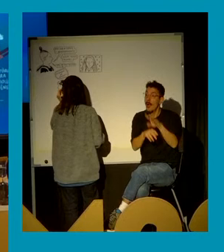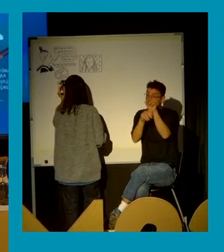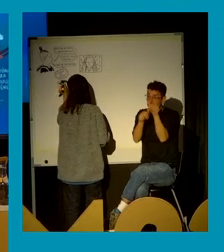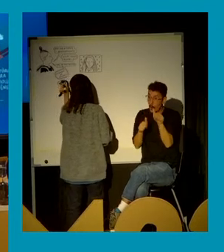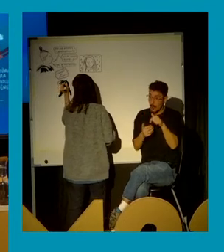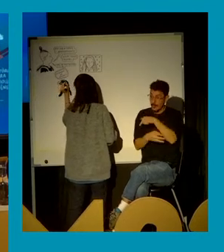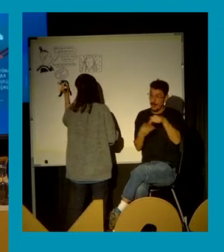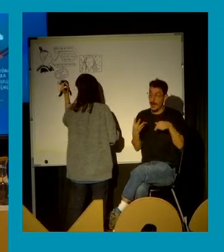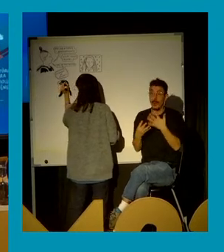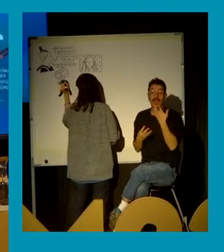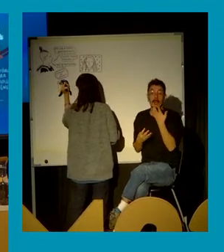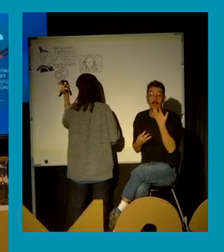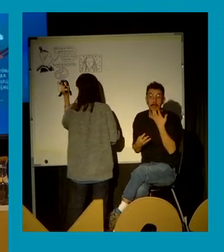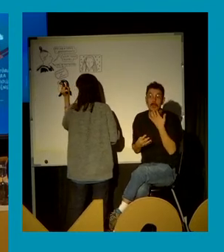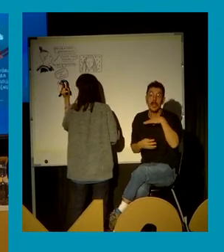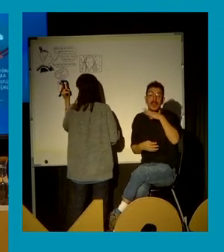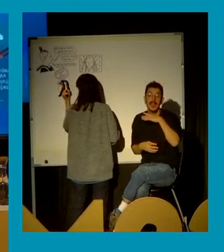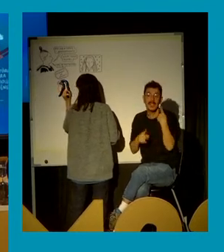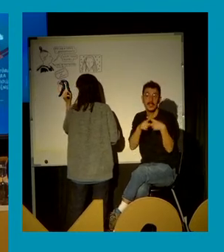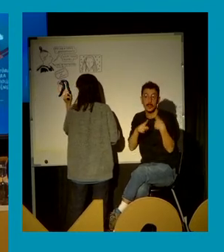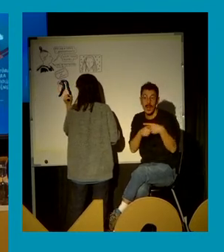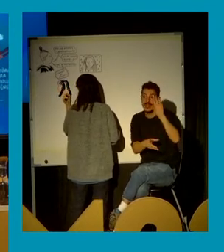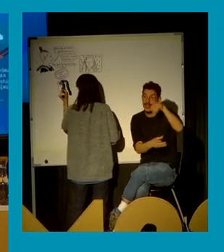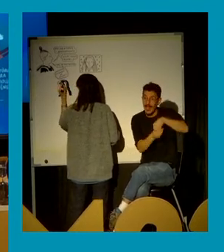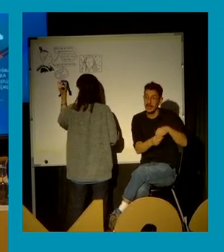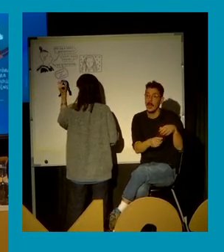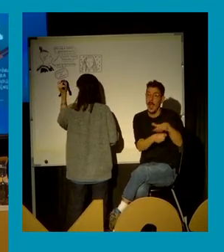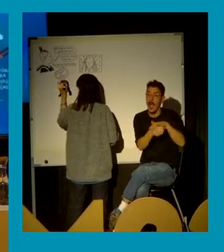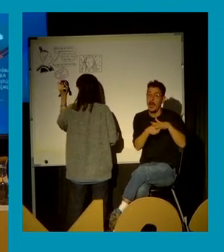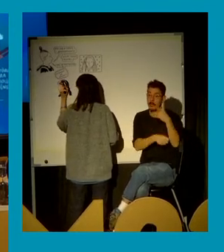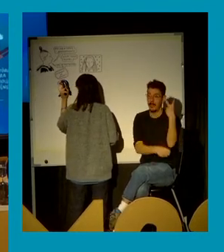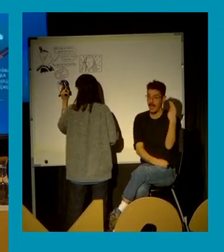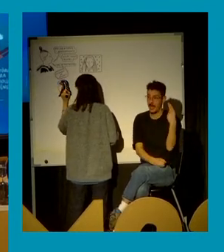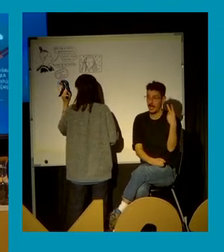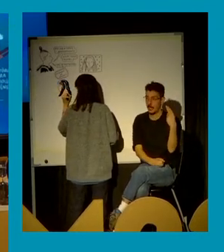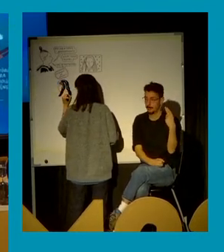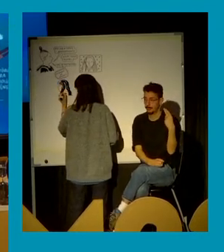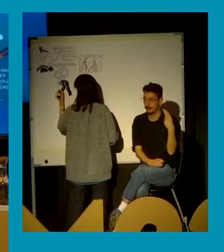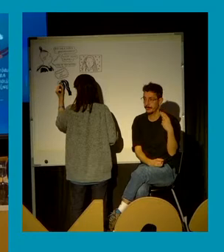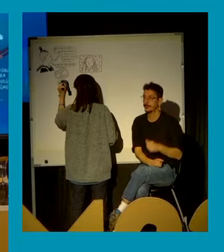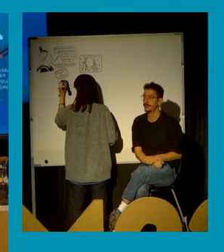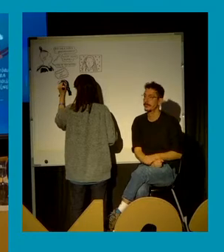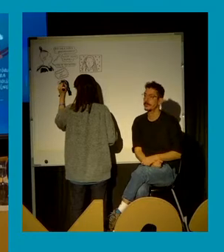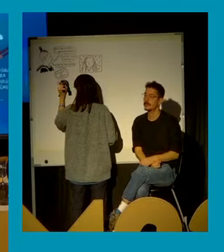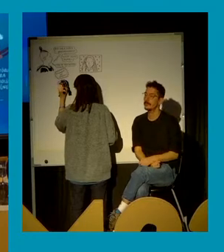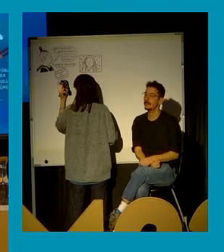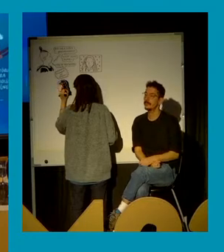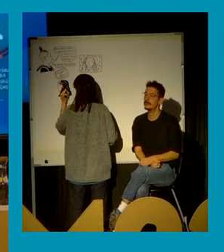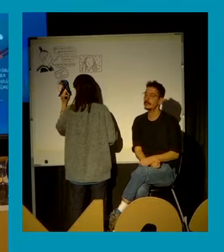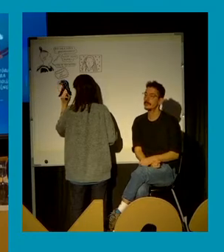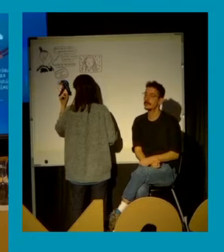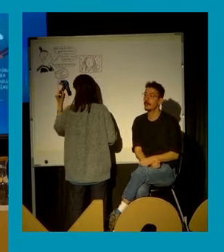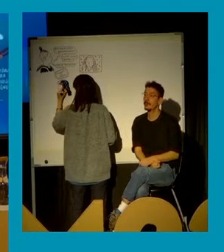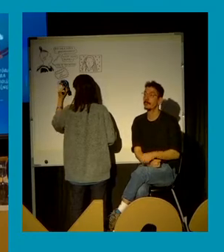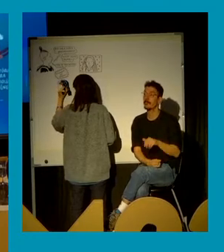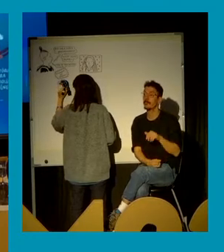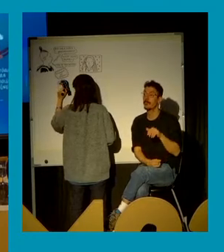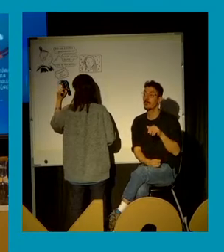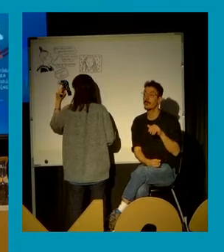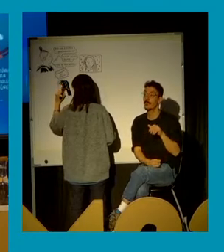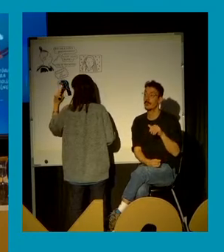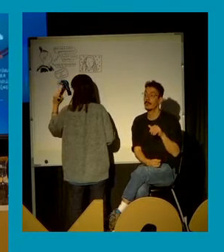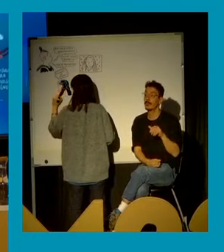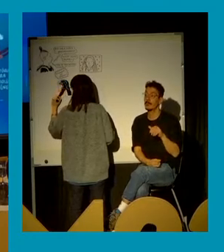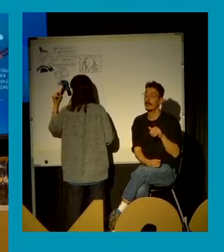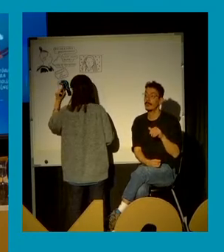en el ámbito de las relaciones de pareja. Allí probablemente hemos entrado un poco, pero está, y esta es como la